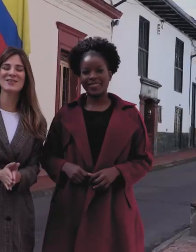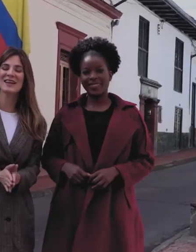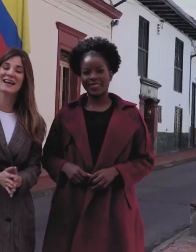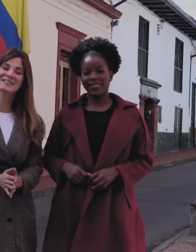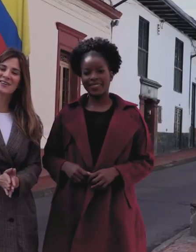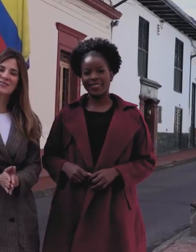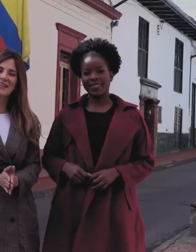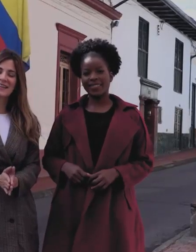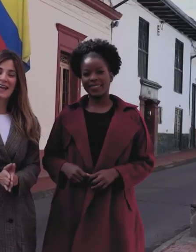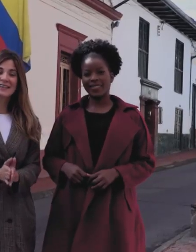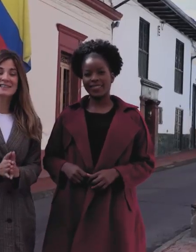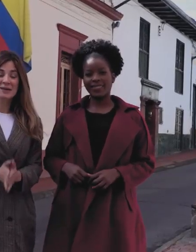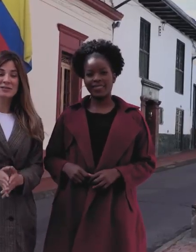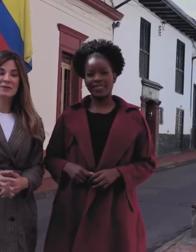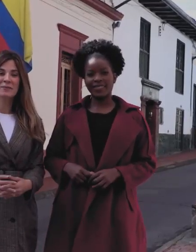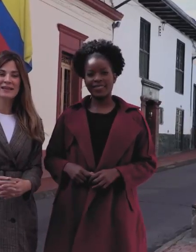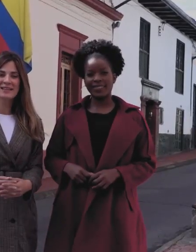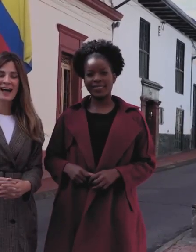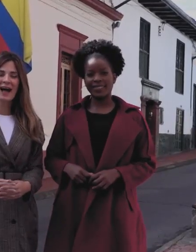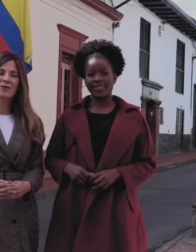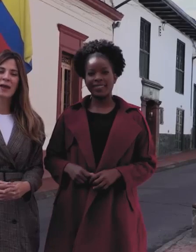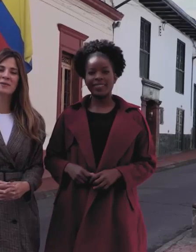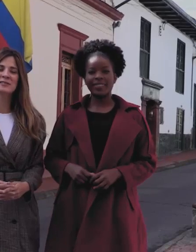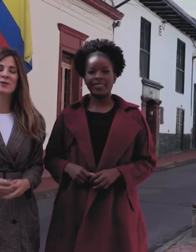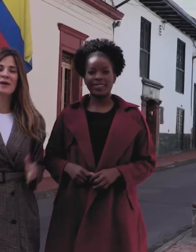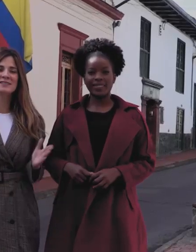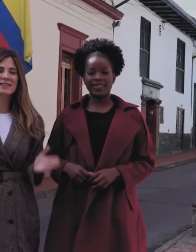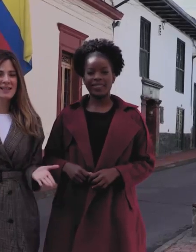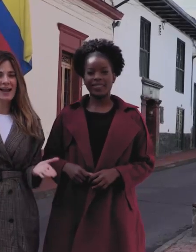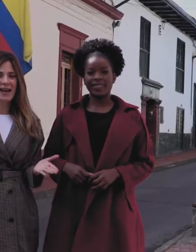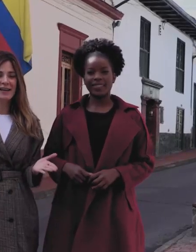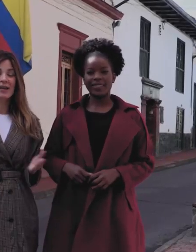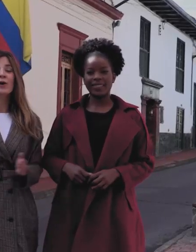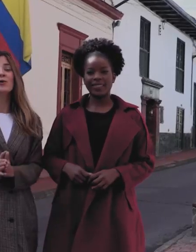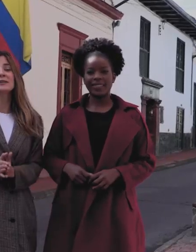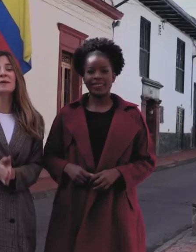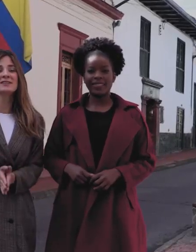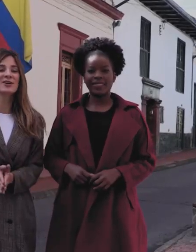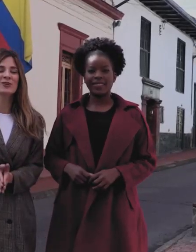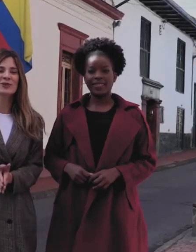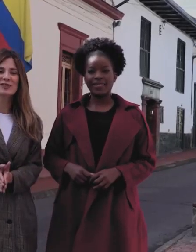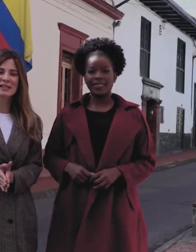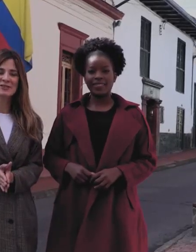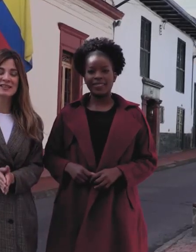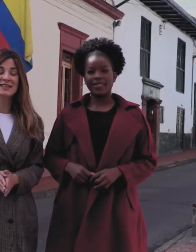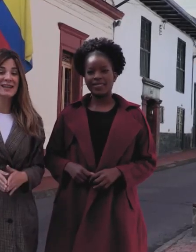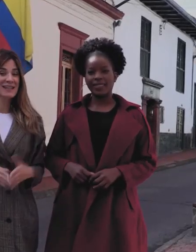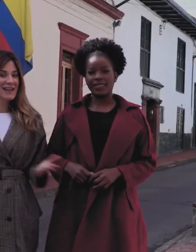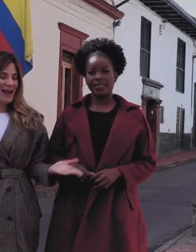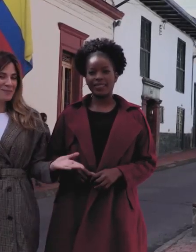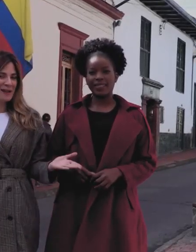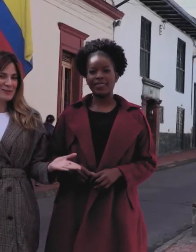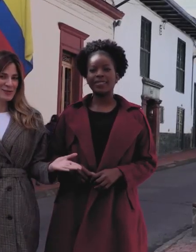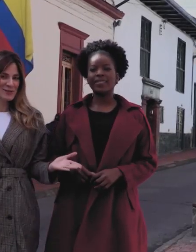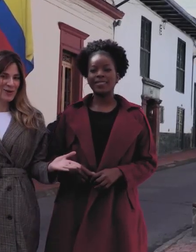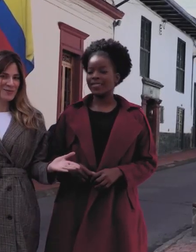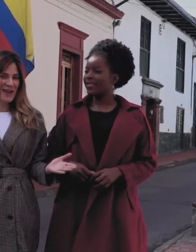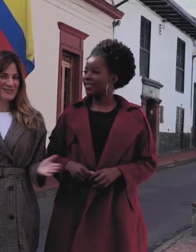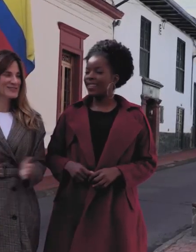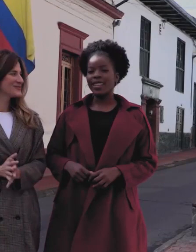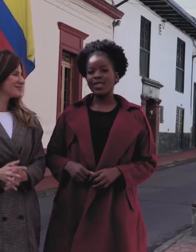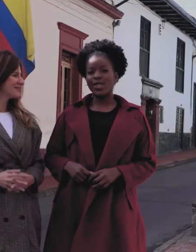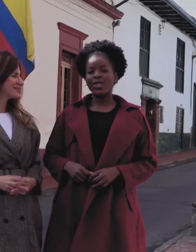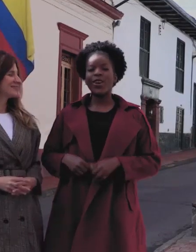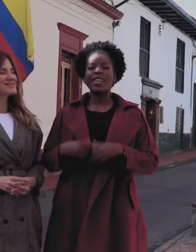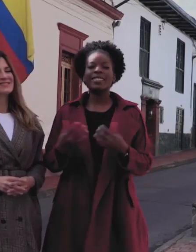Hola, soy Alejandra Rosanía y les damos la bienvenida a una emisión más de Cena al Aire. Un espacio con contenidos de interés general para todos los